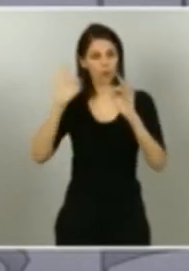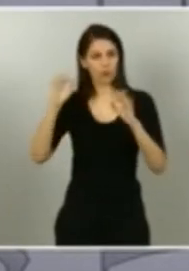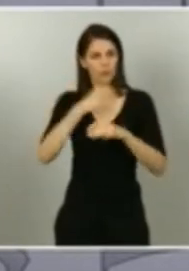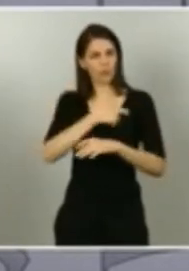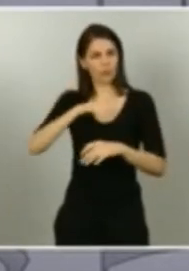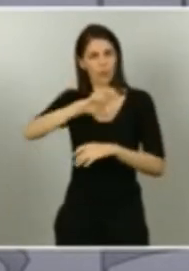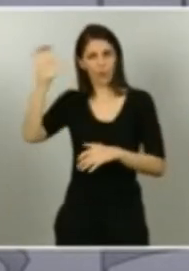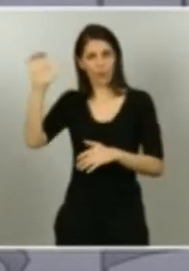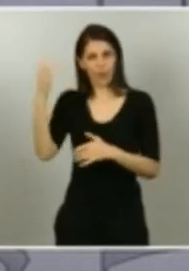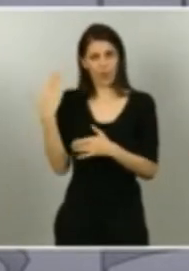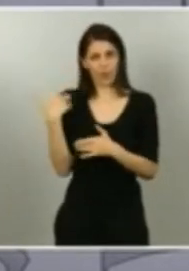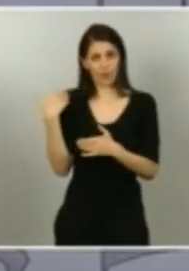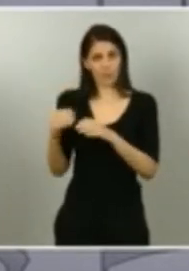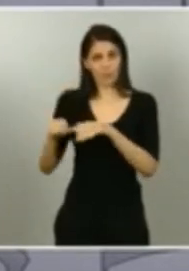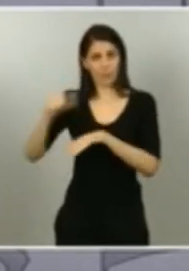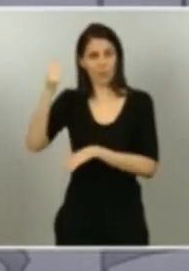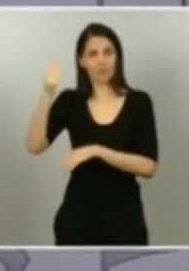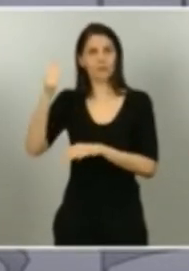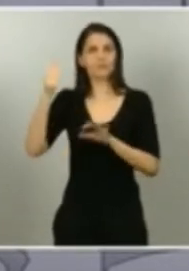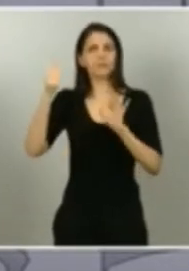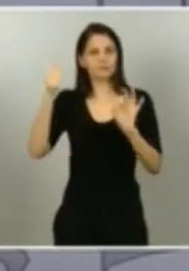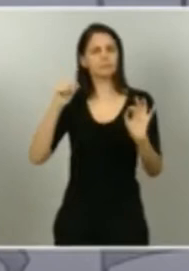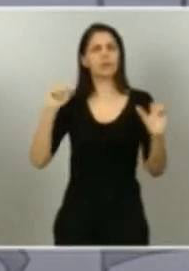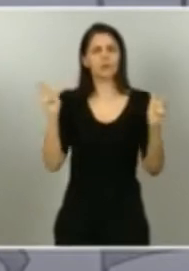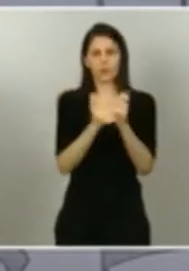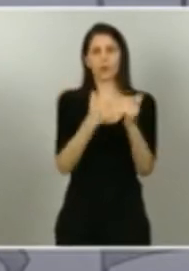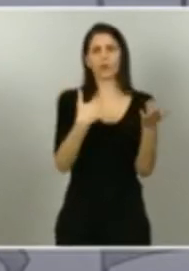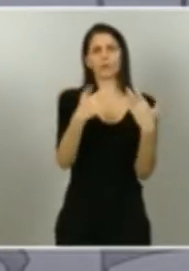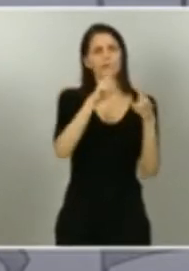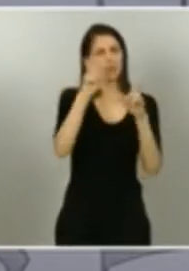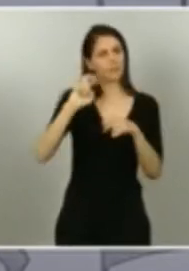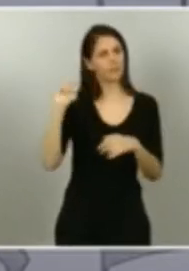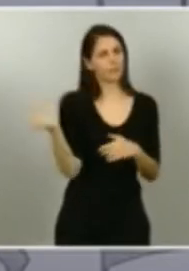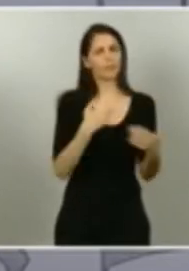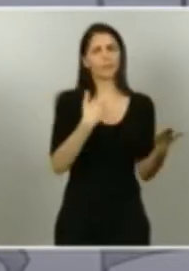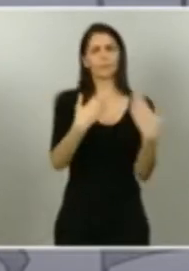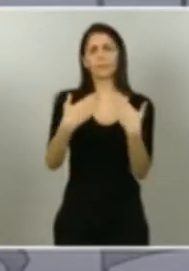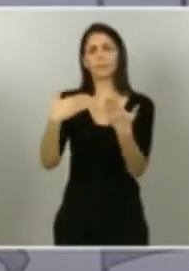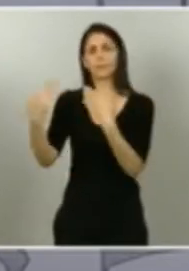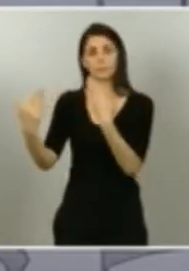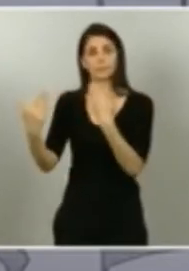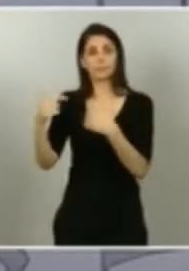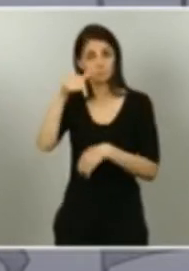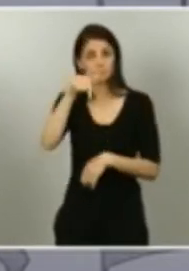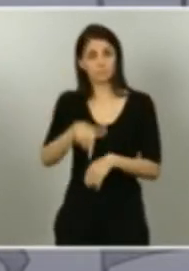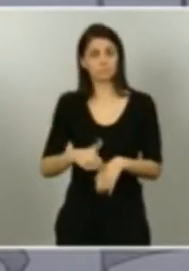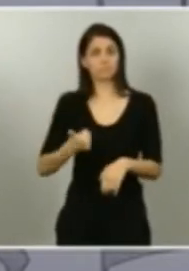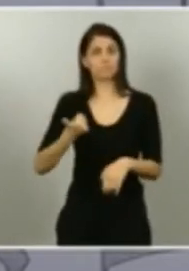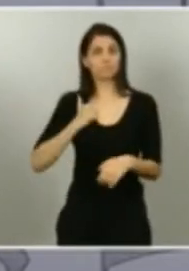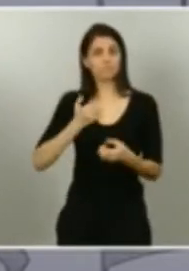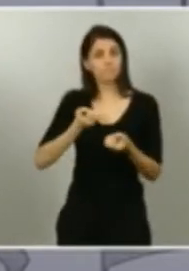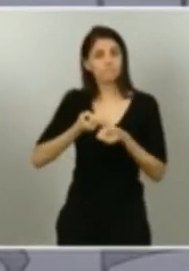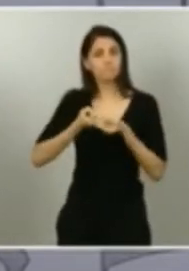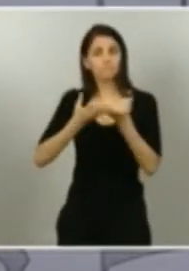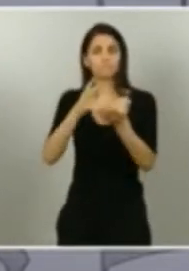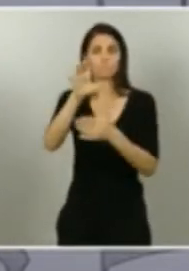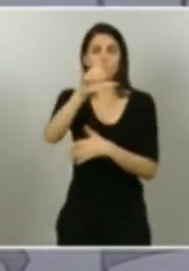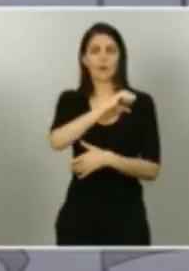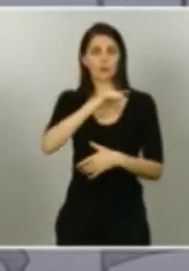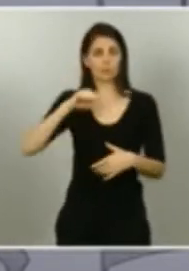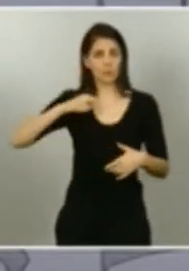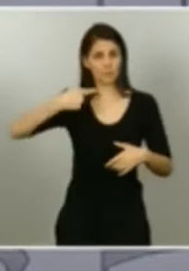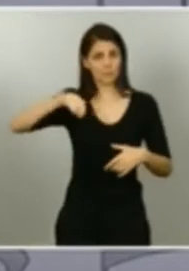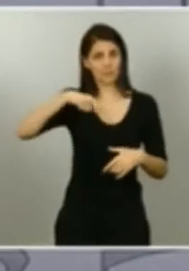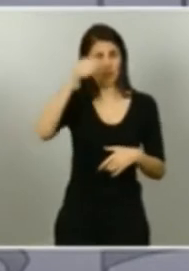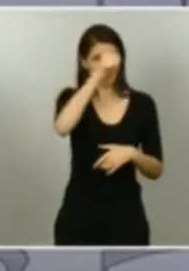comunicado, como decía, en esta duodécima conferencia de presidentes, he comunicado al conjunto de presidentes y presidentas autonómicas que volvemos a